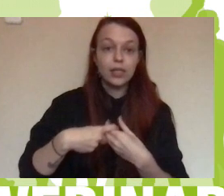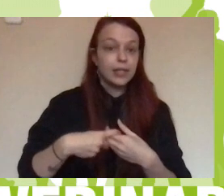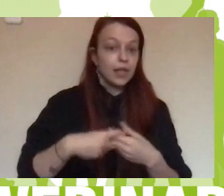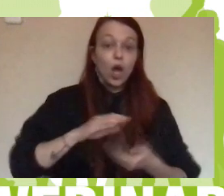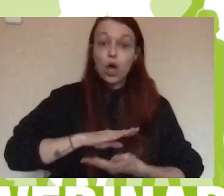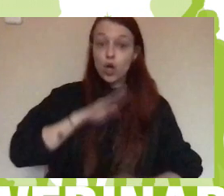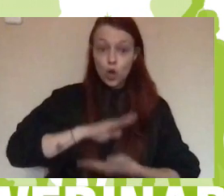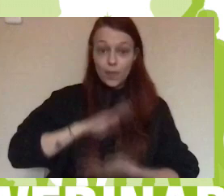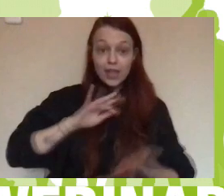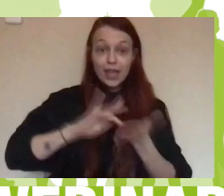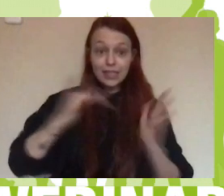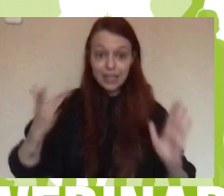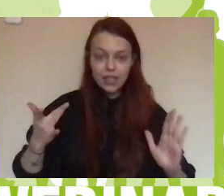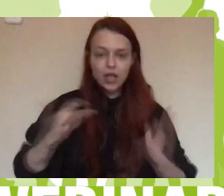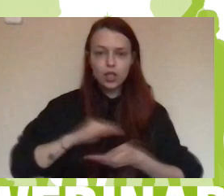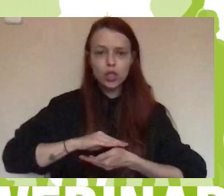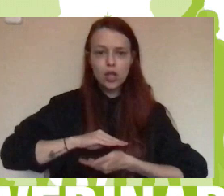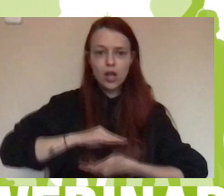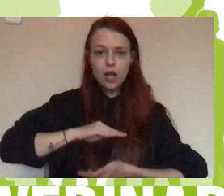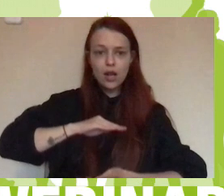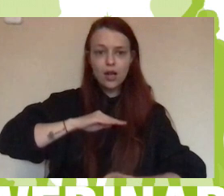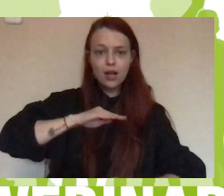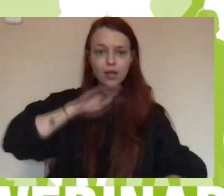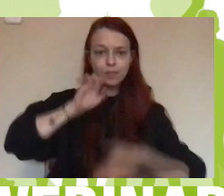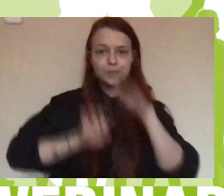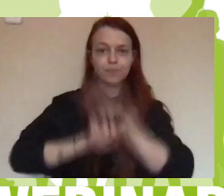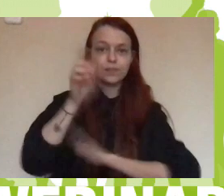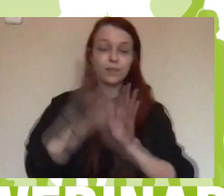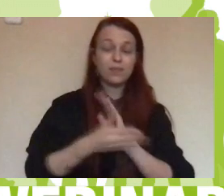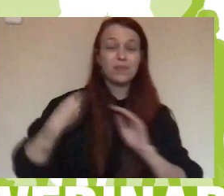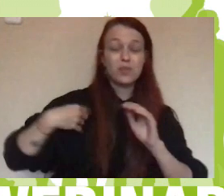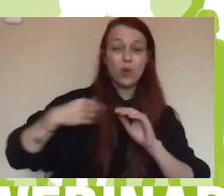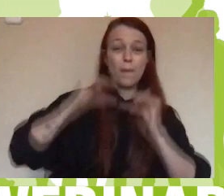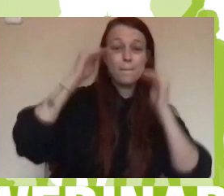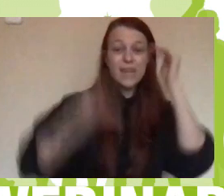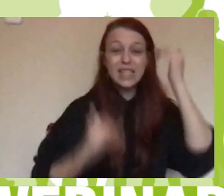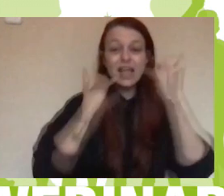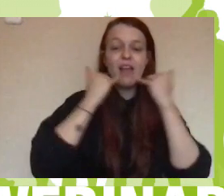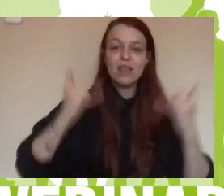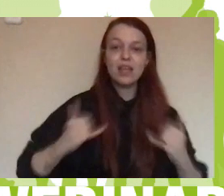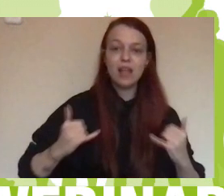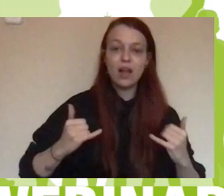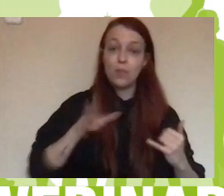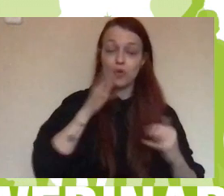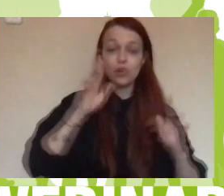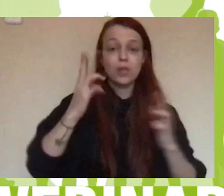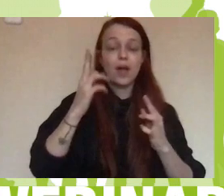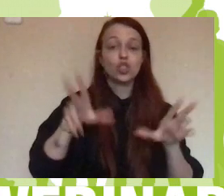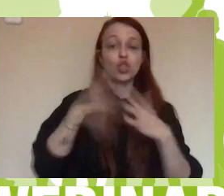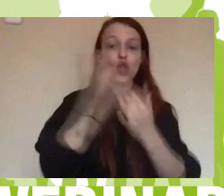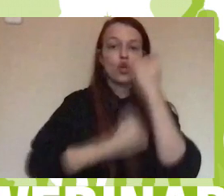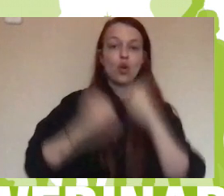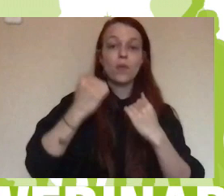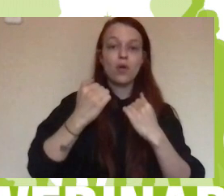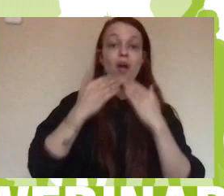digitales y superamos en gran medida la brecha digital que nuestros alumnos tenían por su situación socioeconómica. Les